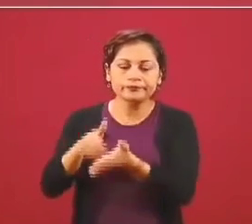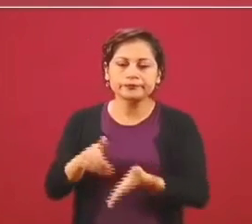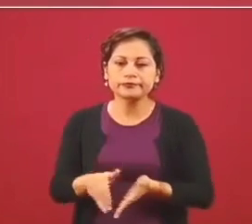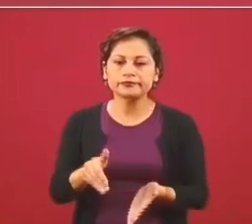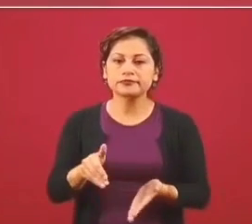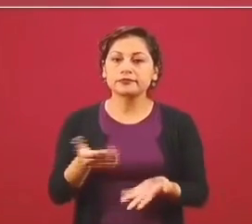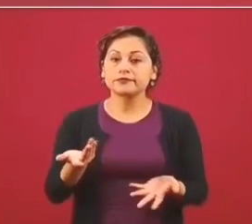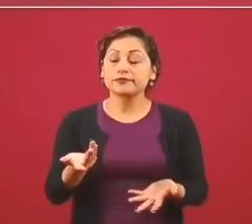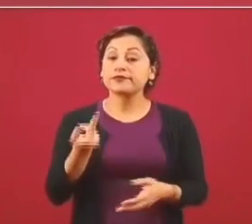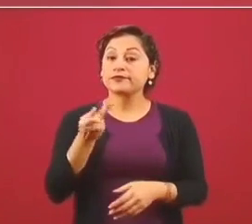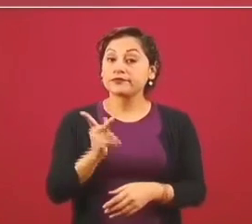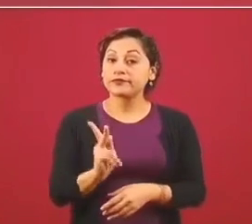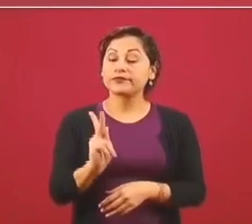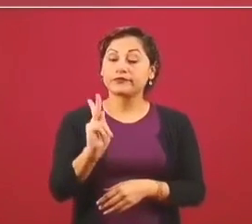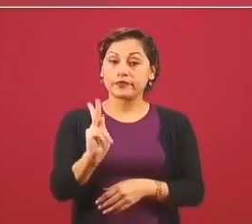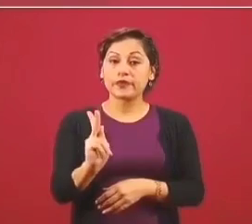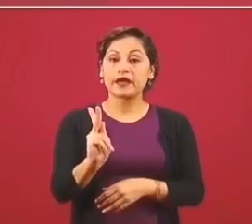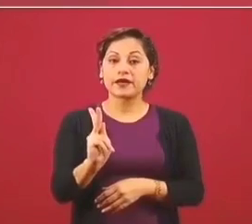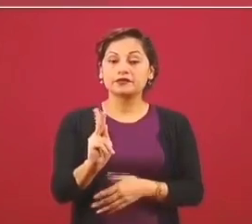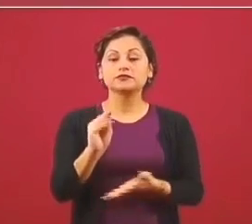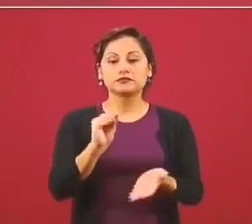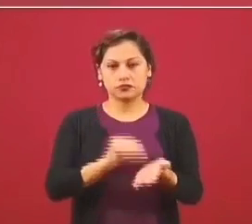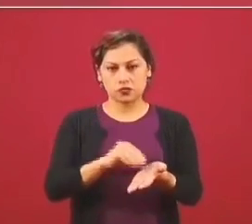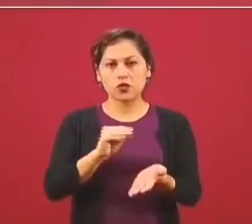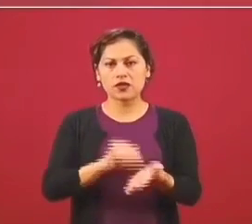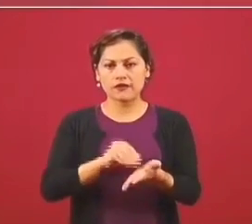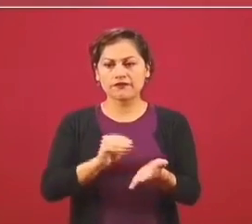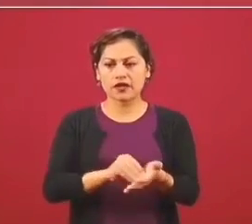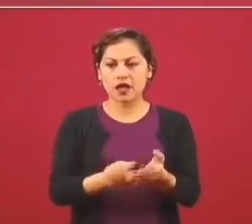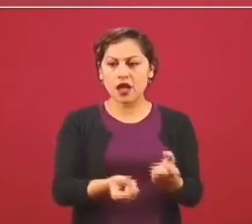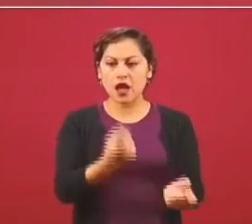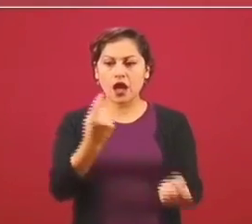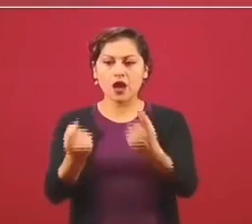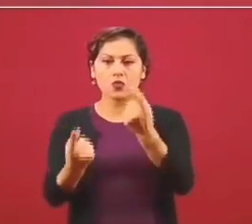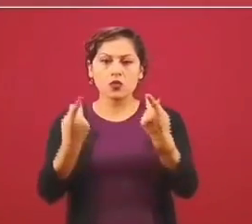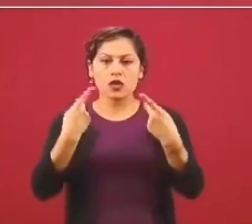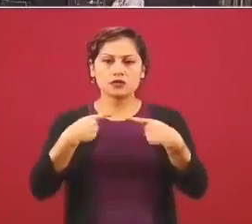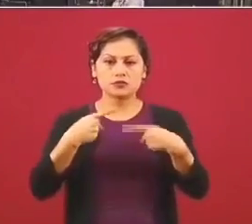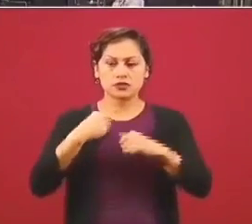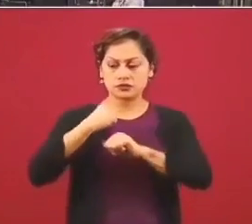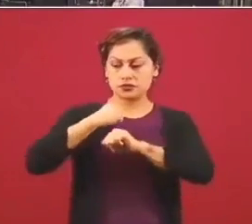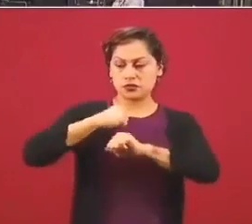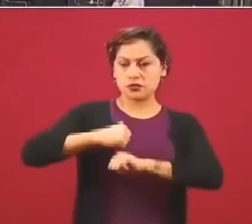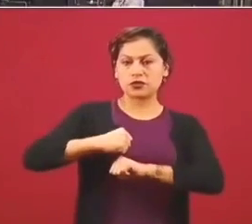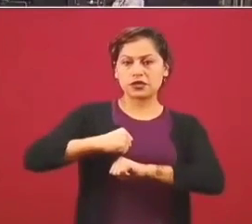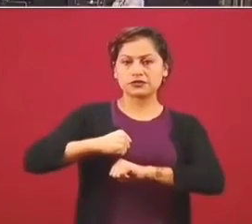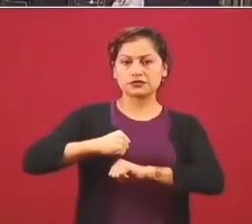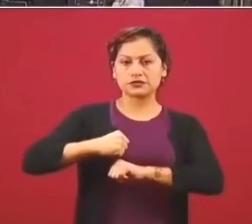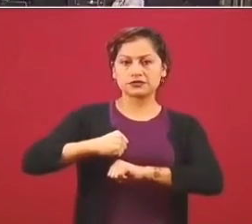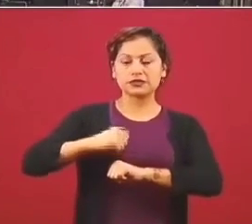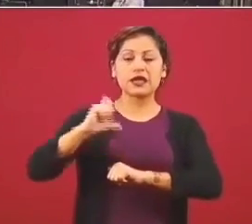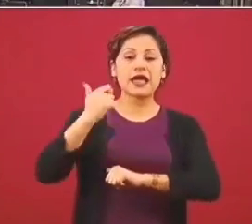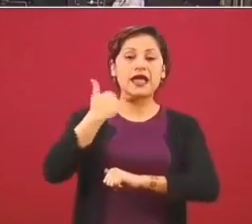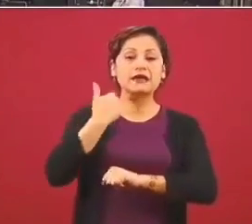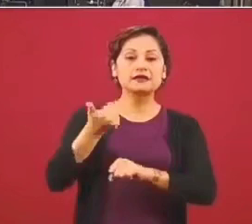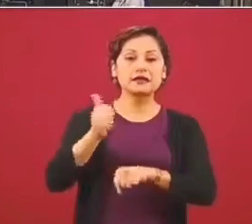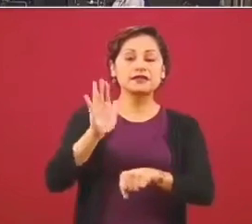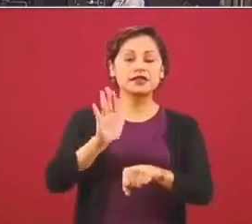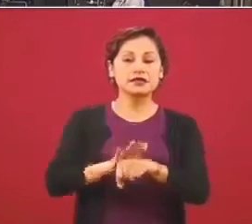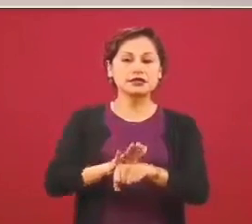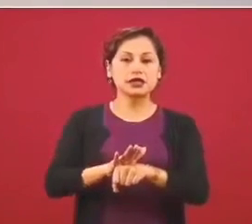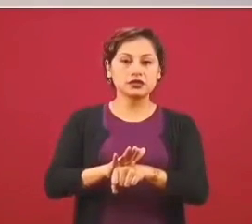funcionarios que vienen de las administraciones anteriores